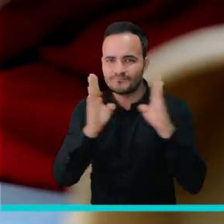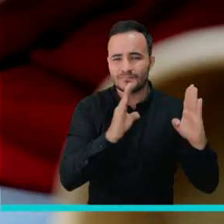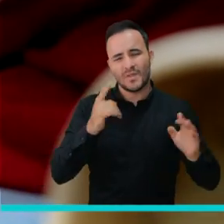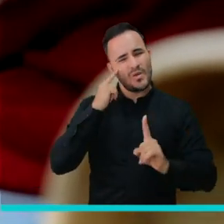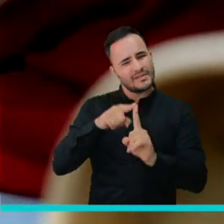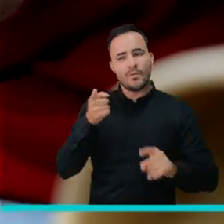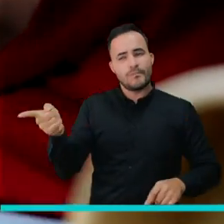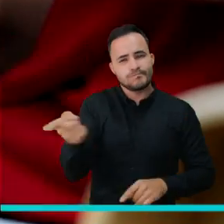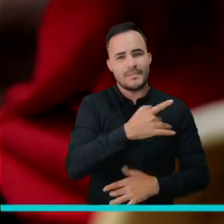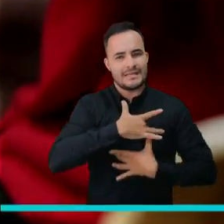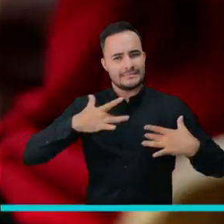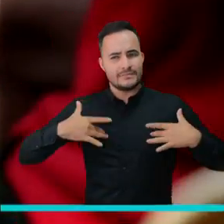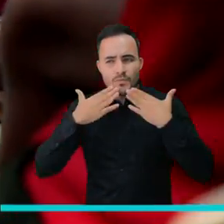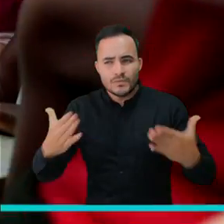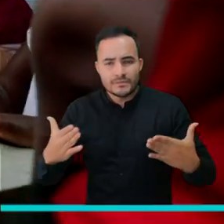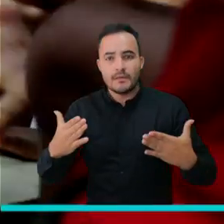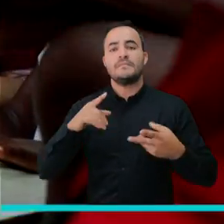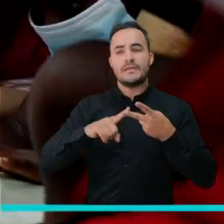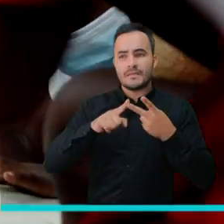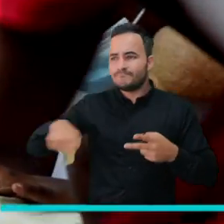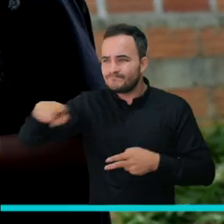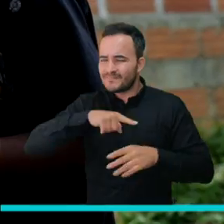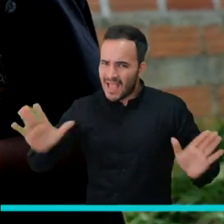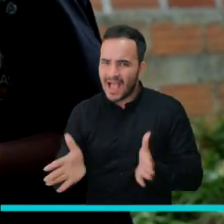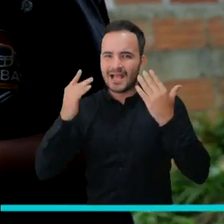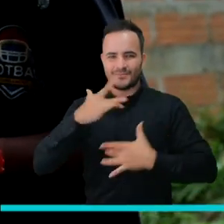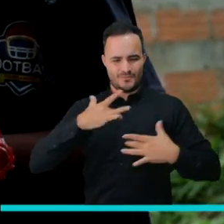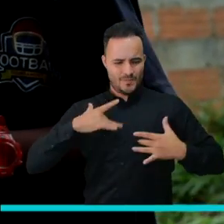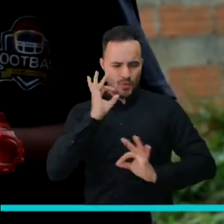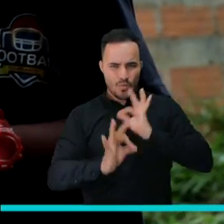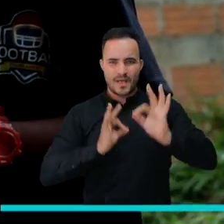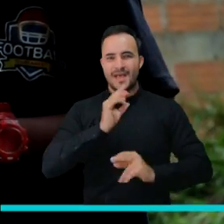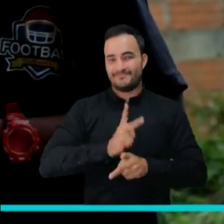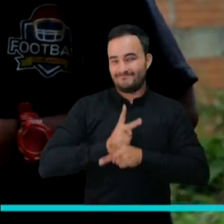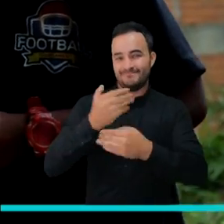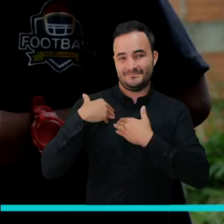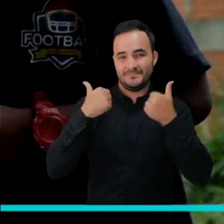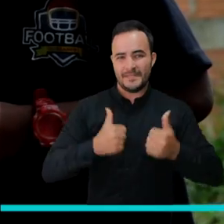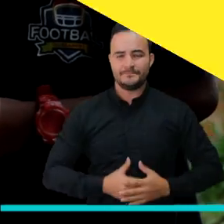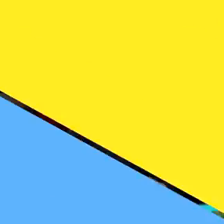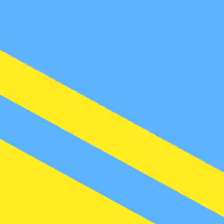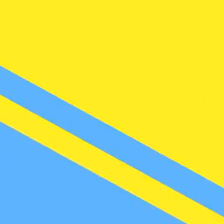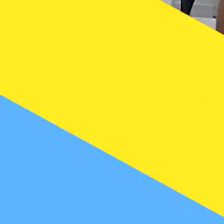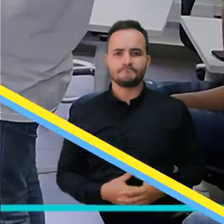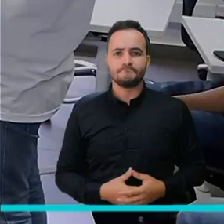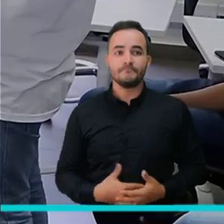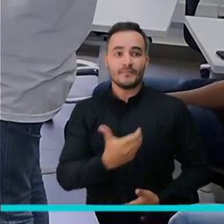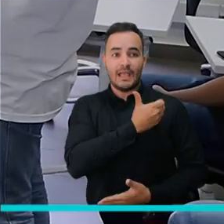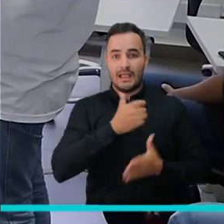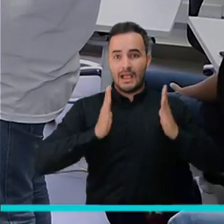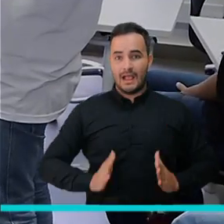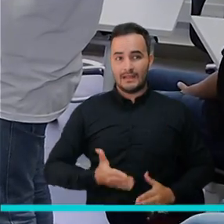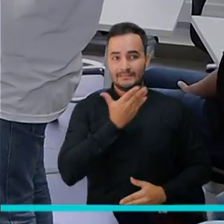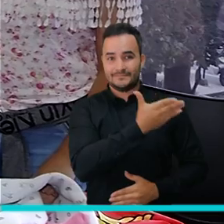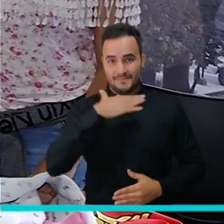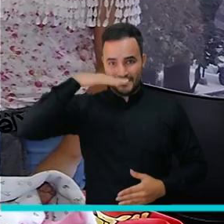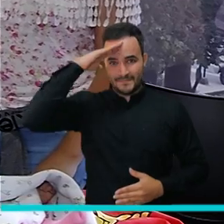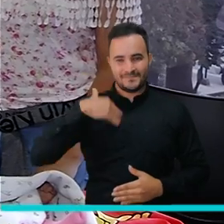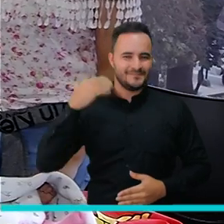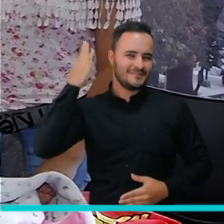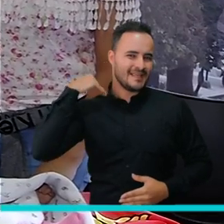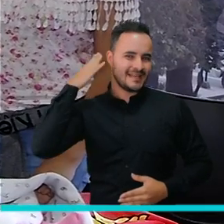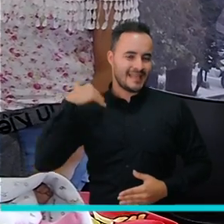reducir las problemáticas de salud en la ciudad y reforzar estilos de vida saludable. Cumpliendo uno de los